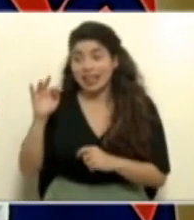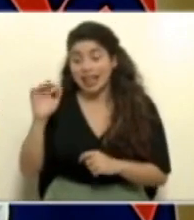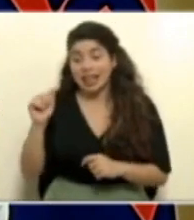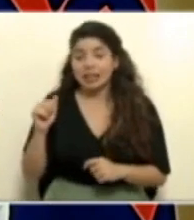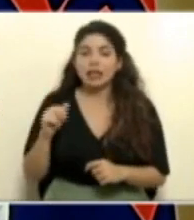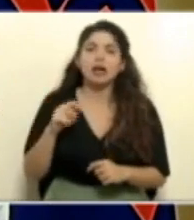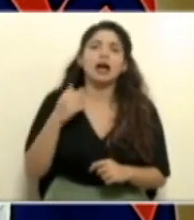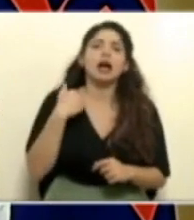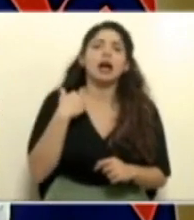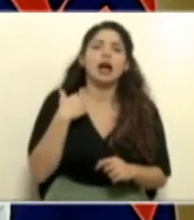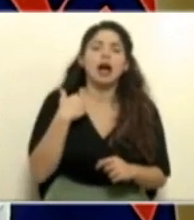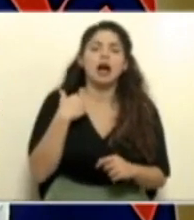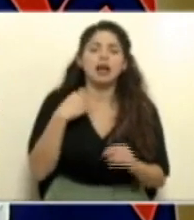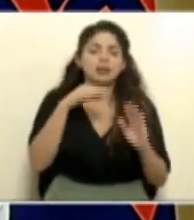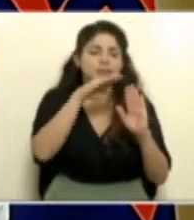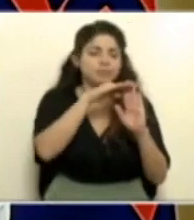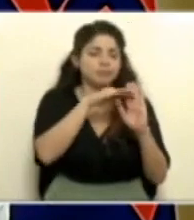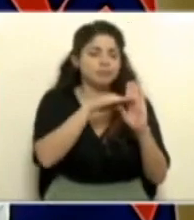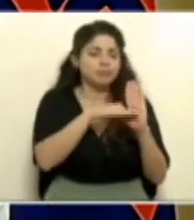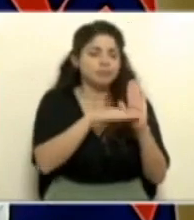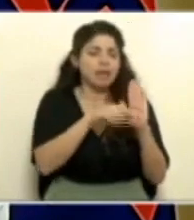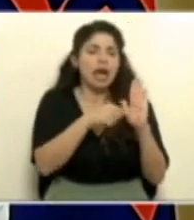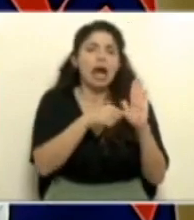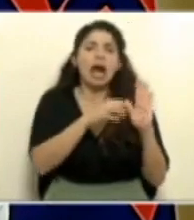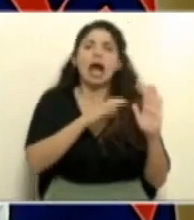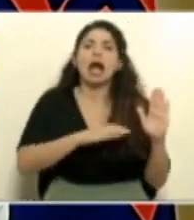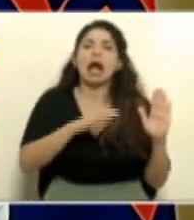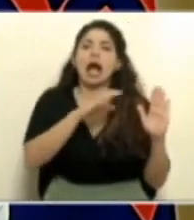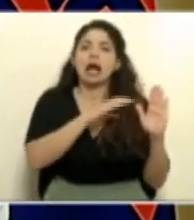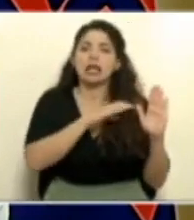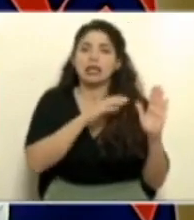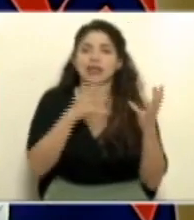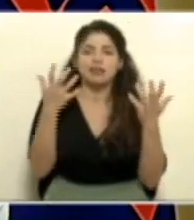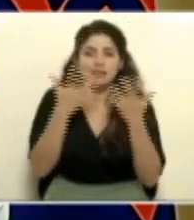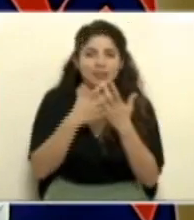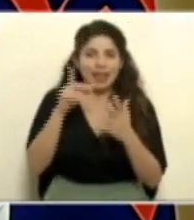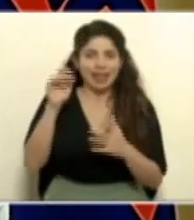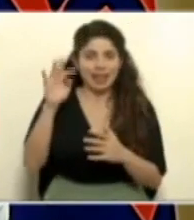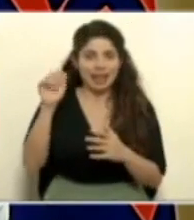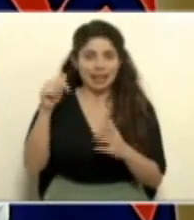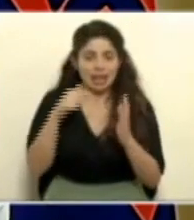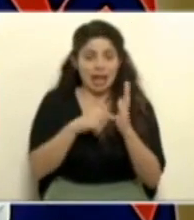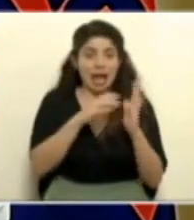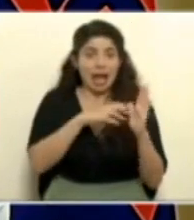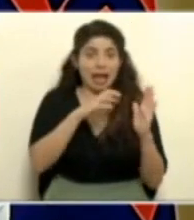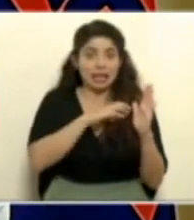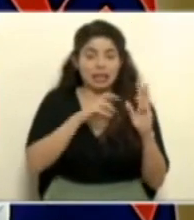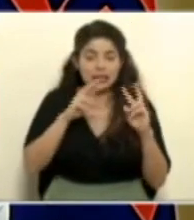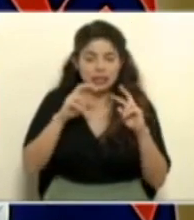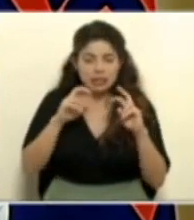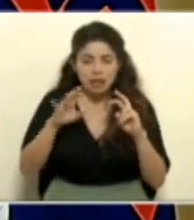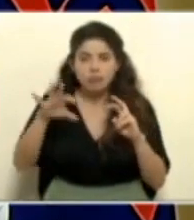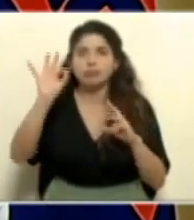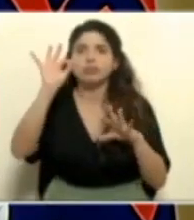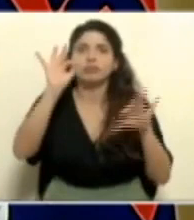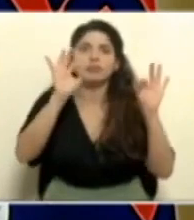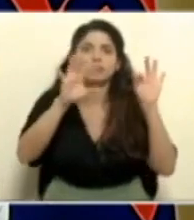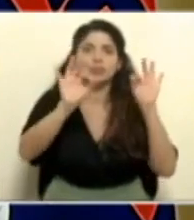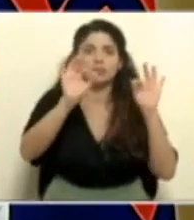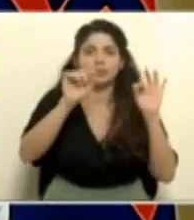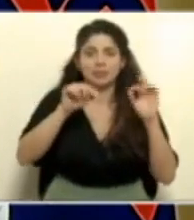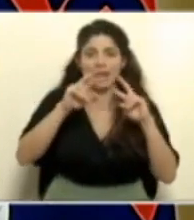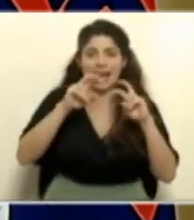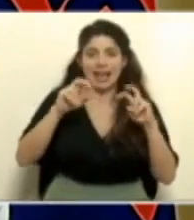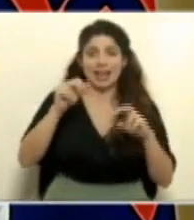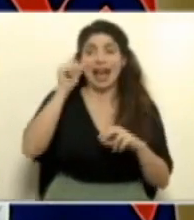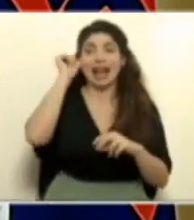una serie de mutaciones que son características para esta variante y eso fue lo que logramos comprobar precisamente en los exámenes que analizamos